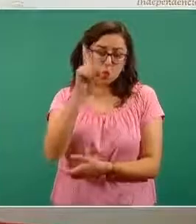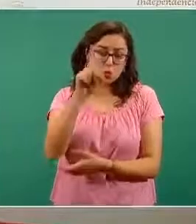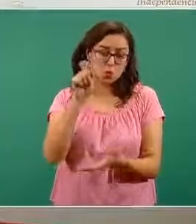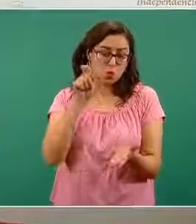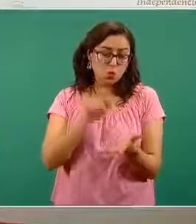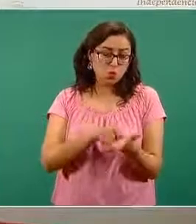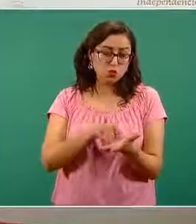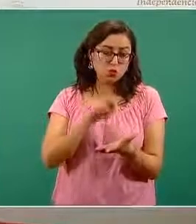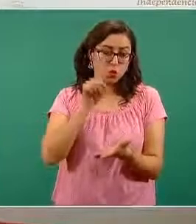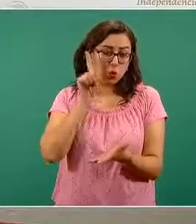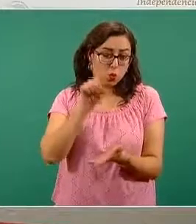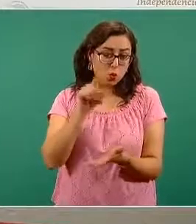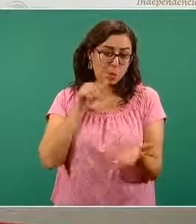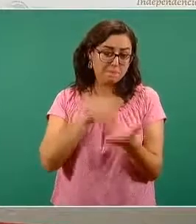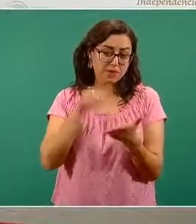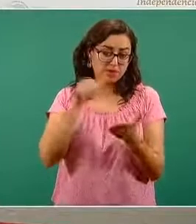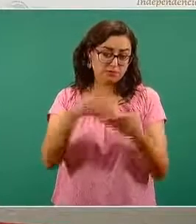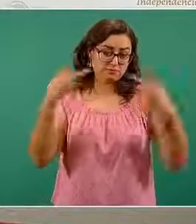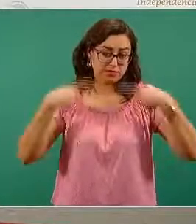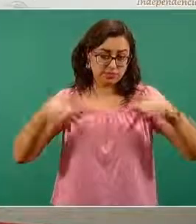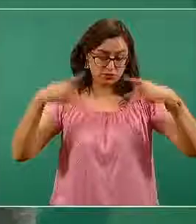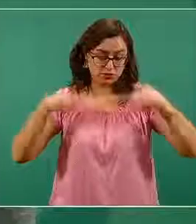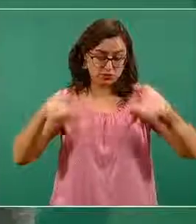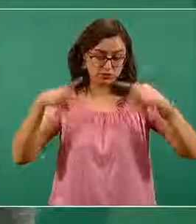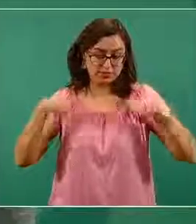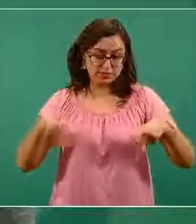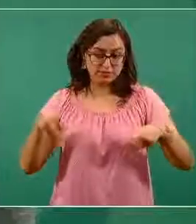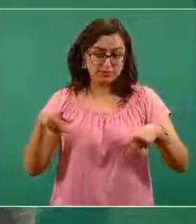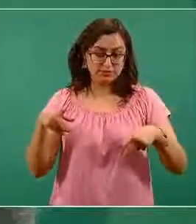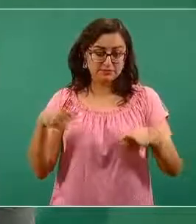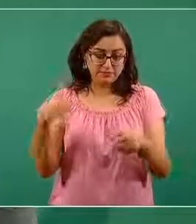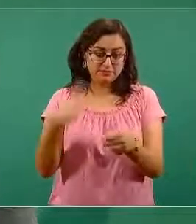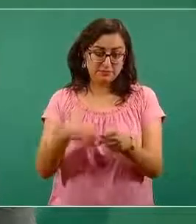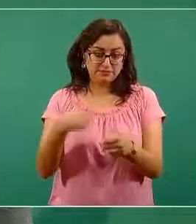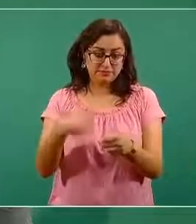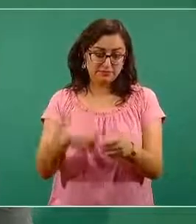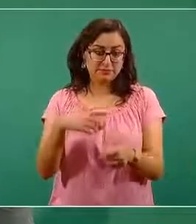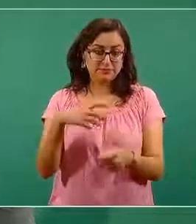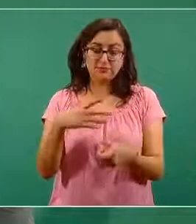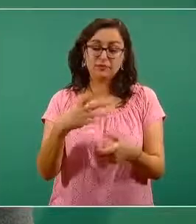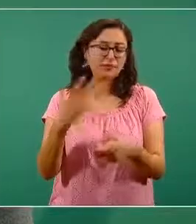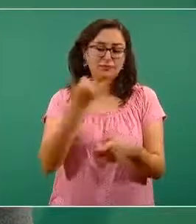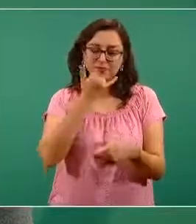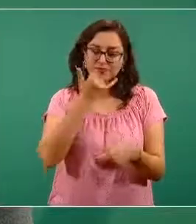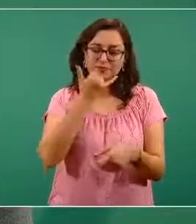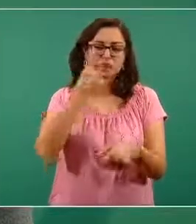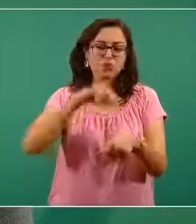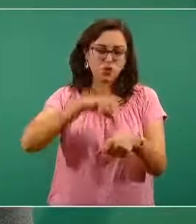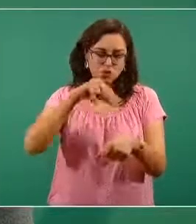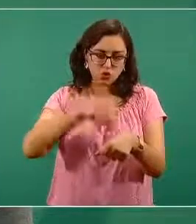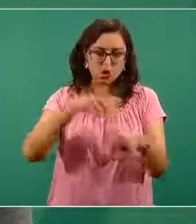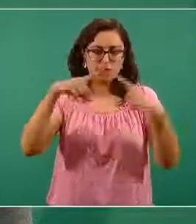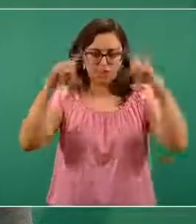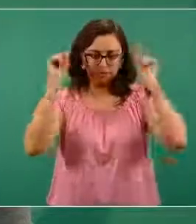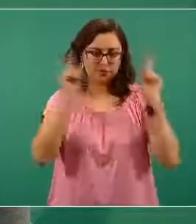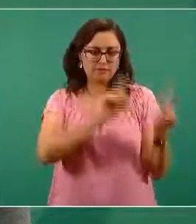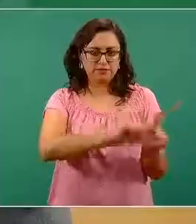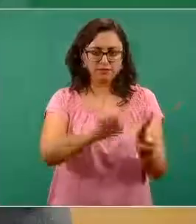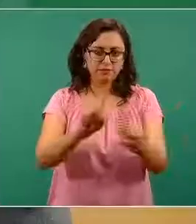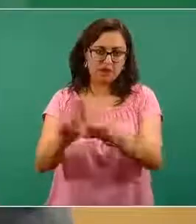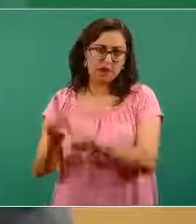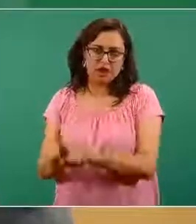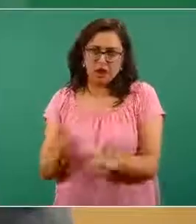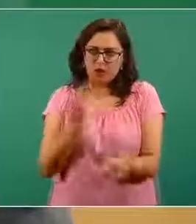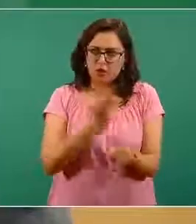.1 millones de personas. Entonces, estamos ahorita hablando de 700 mil,